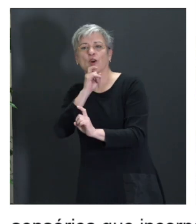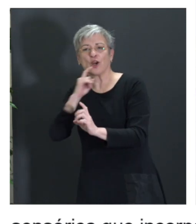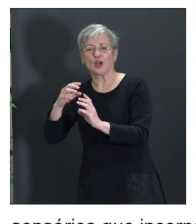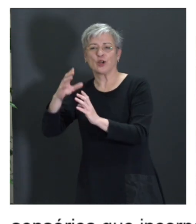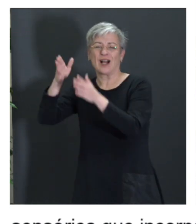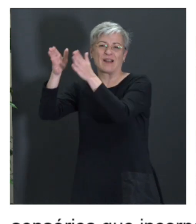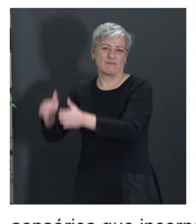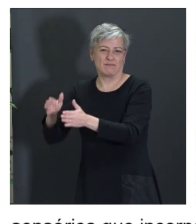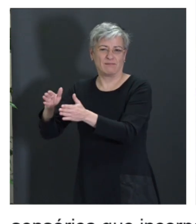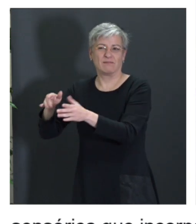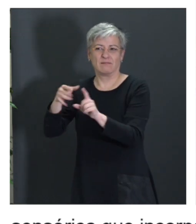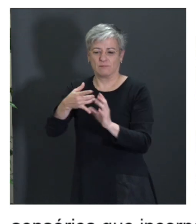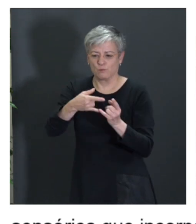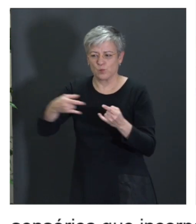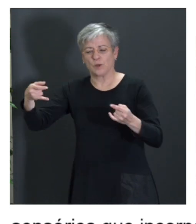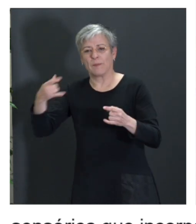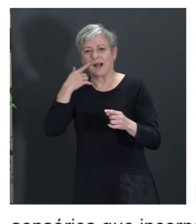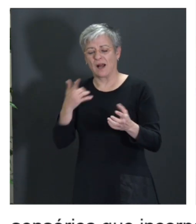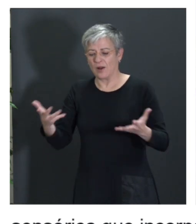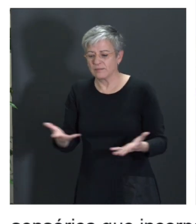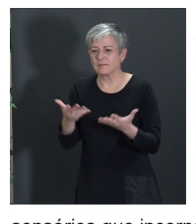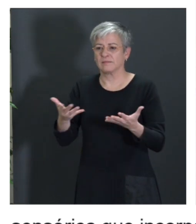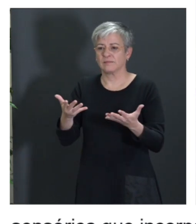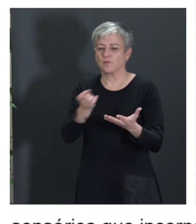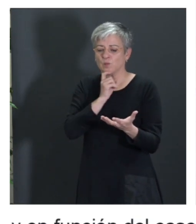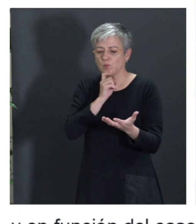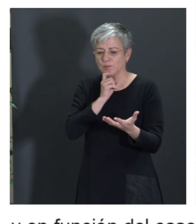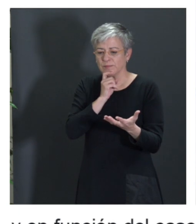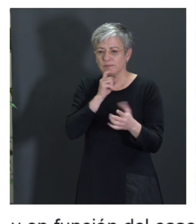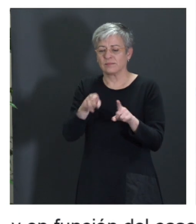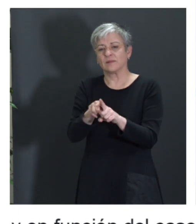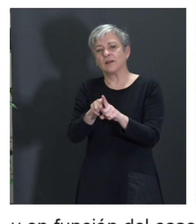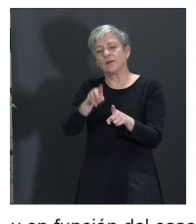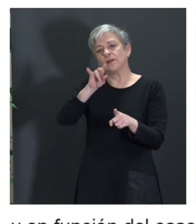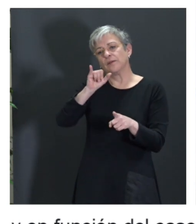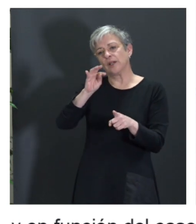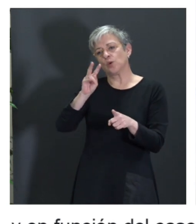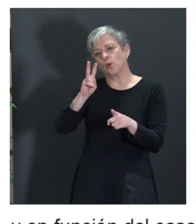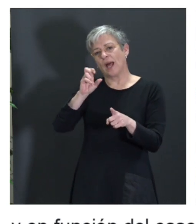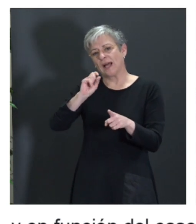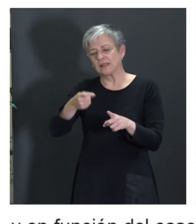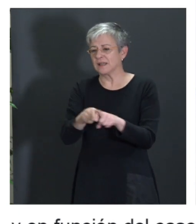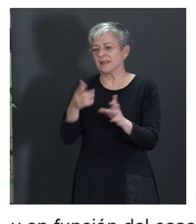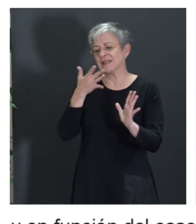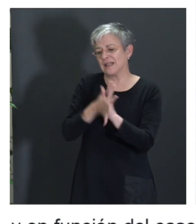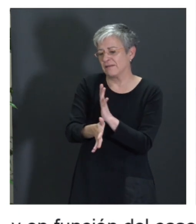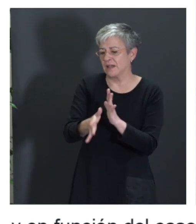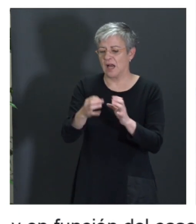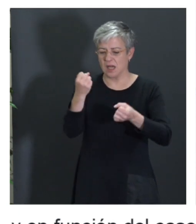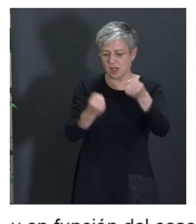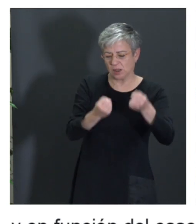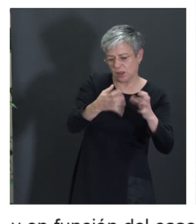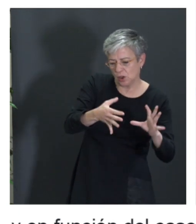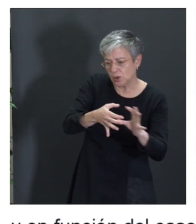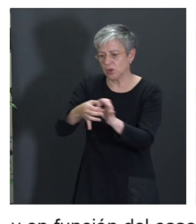fomentar esas comunicaciones con lo que se llama V2X, que es el vehículo con los otros vehículos, con las